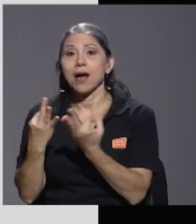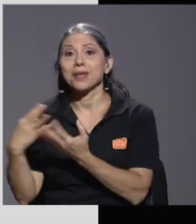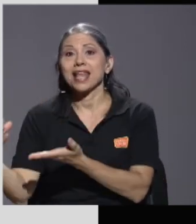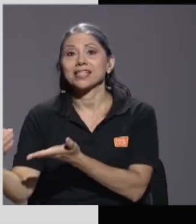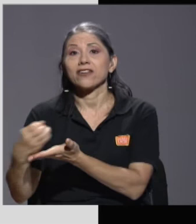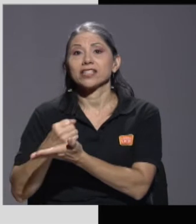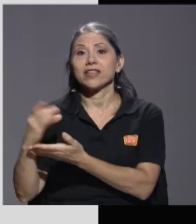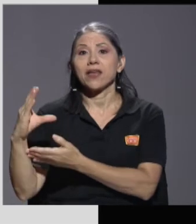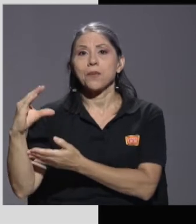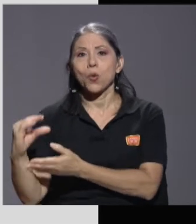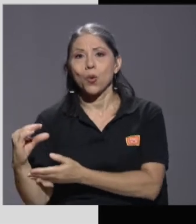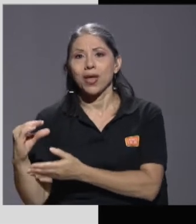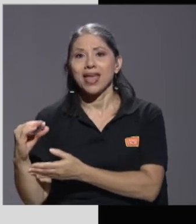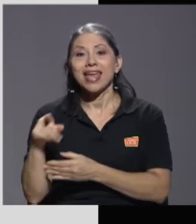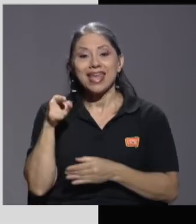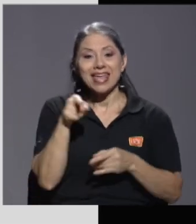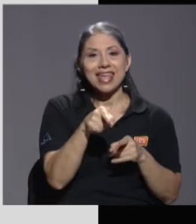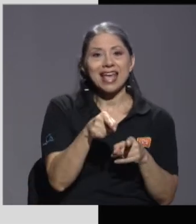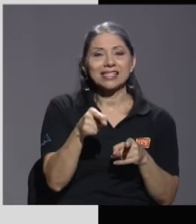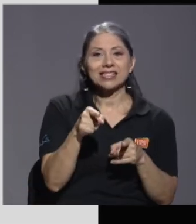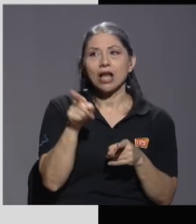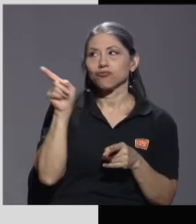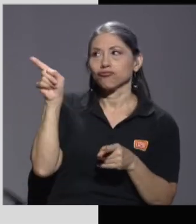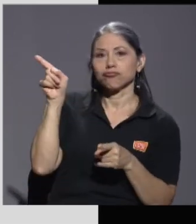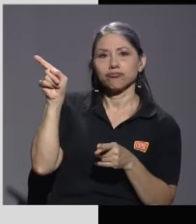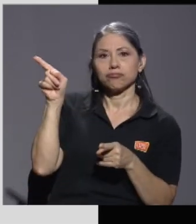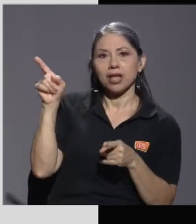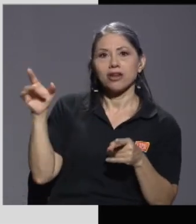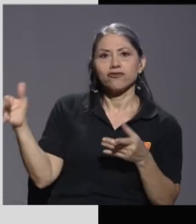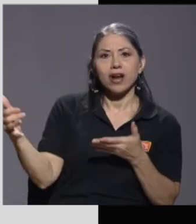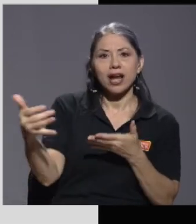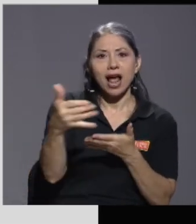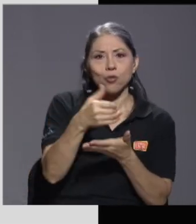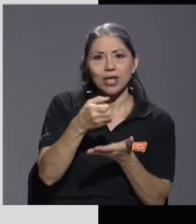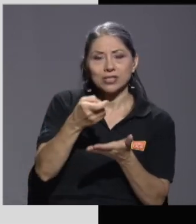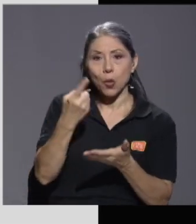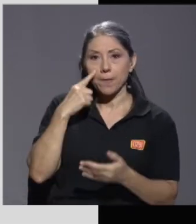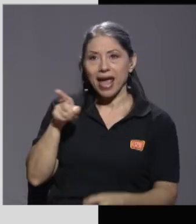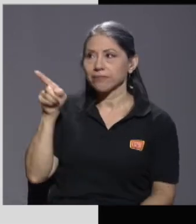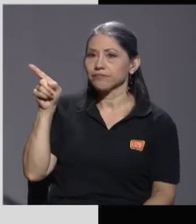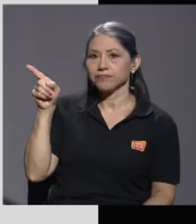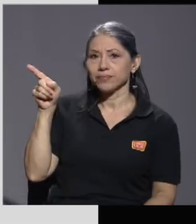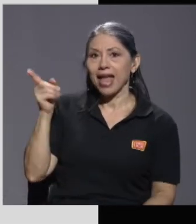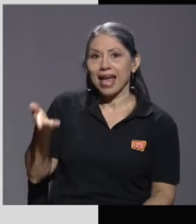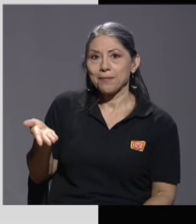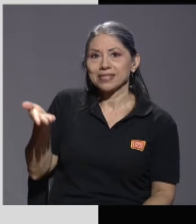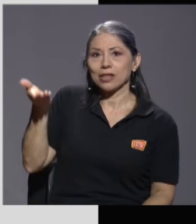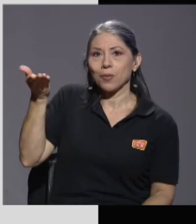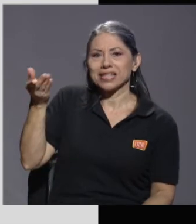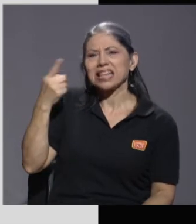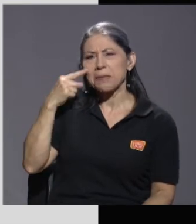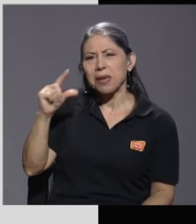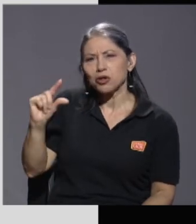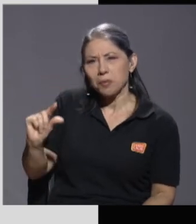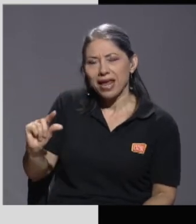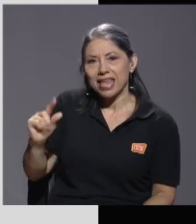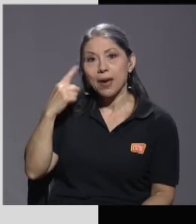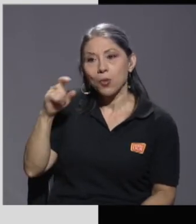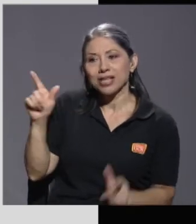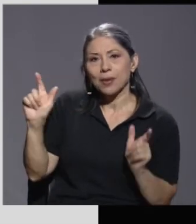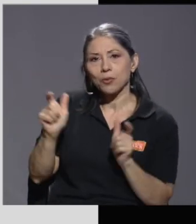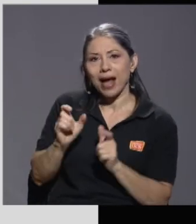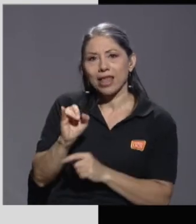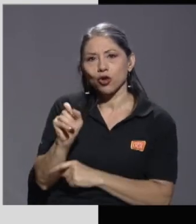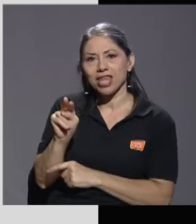estamos diciendo, este sería la recaudación. Vea que, por ejemplo, estas recaudaciones son bastante más grandes. En esta es pequeña, porque estamos bajando el IVA.